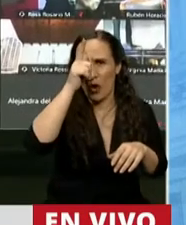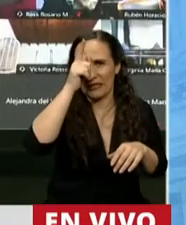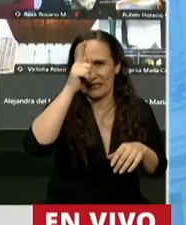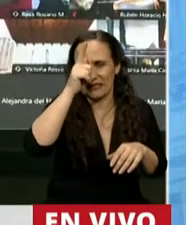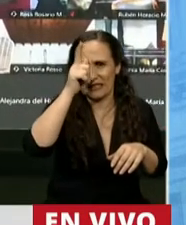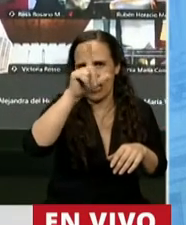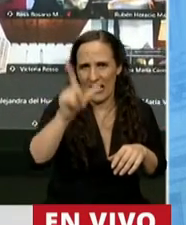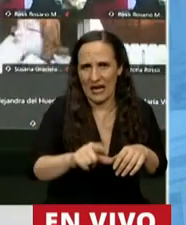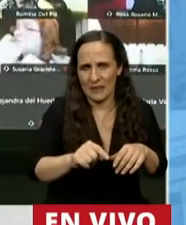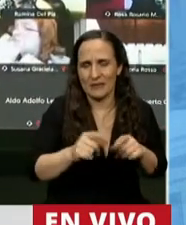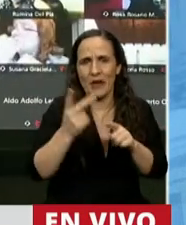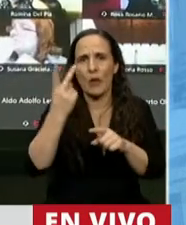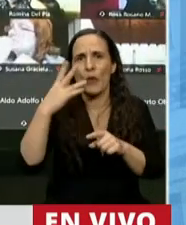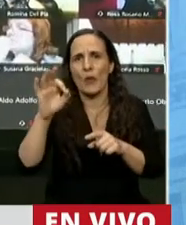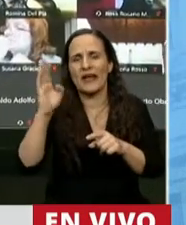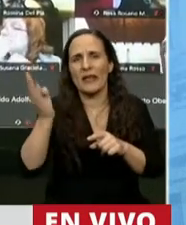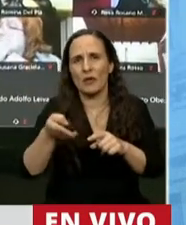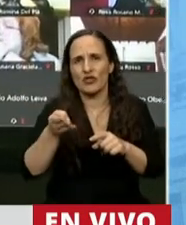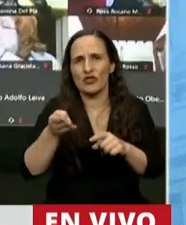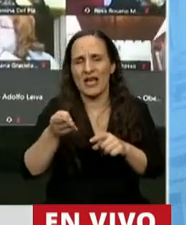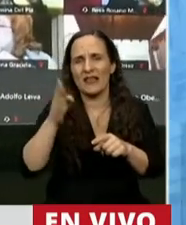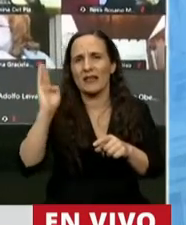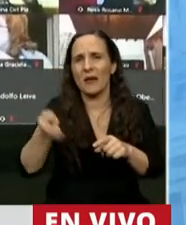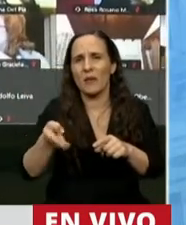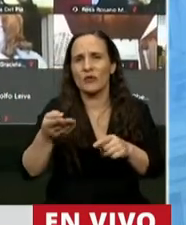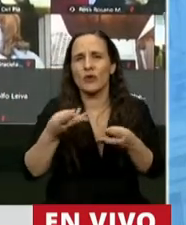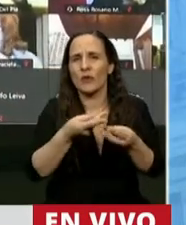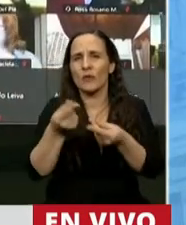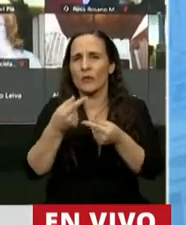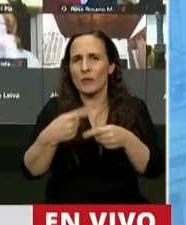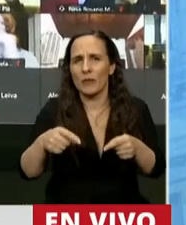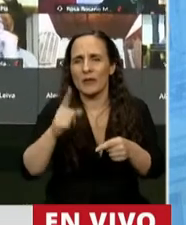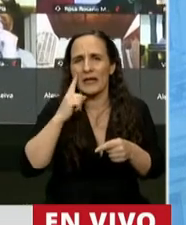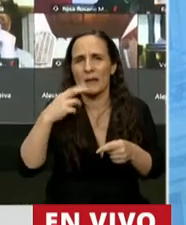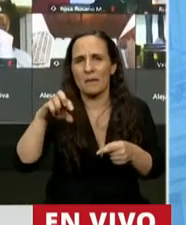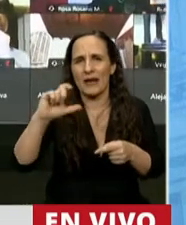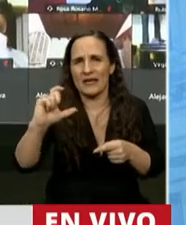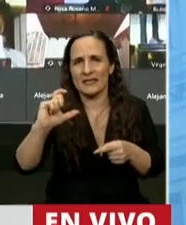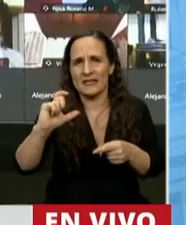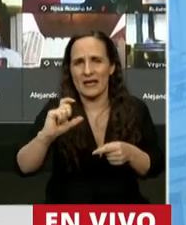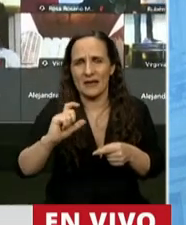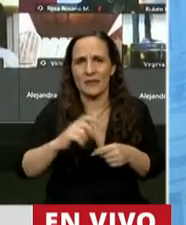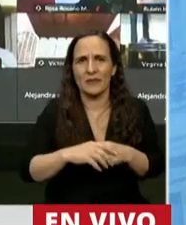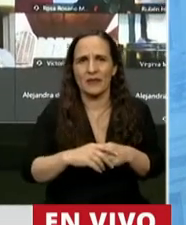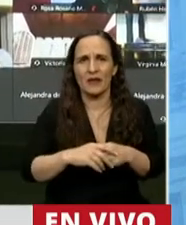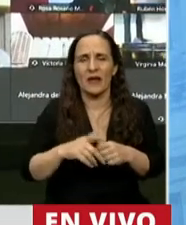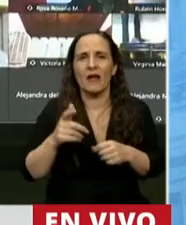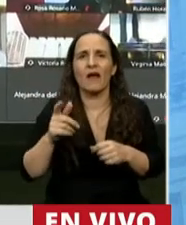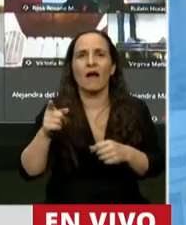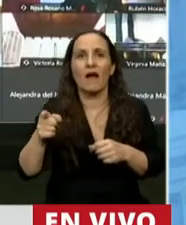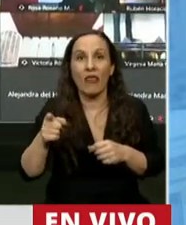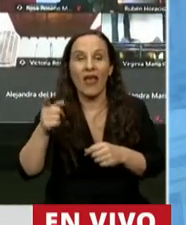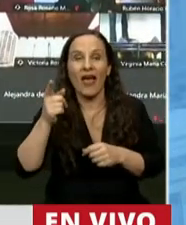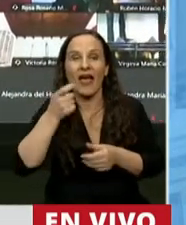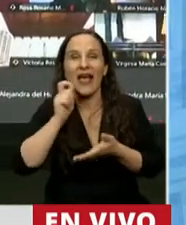y un 20% por el índice de precios del consumidor IPC, elaborado por la Dirección General de